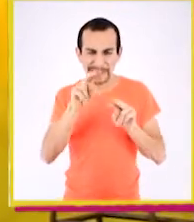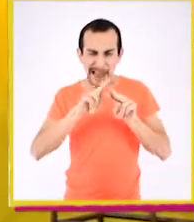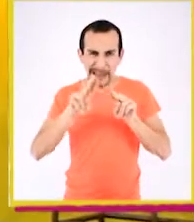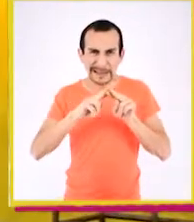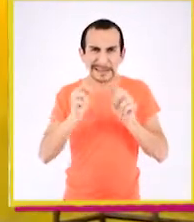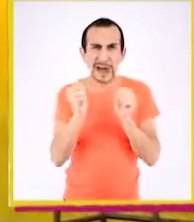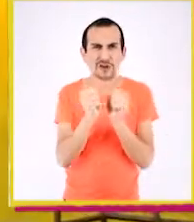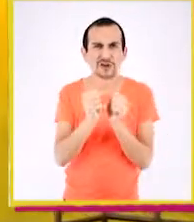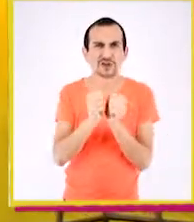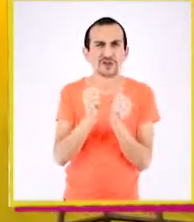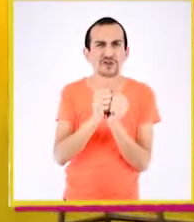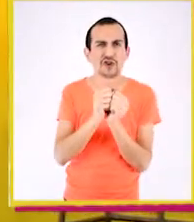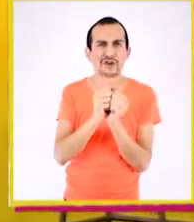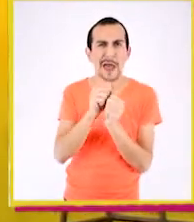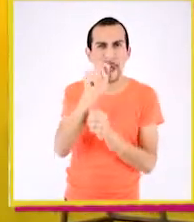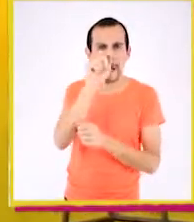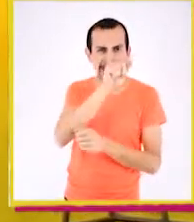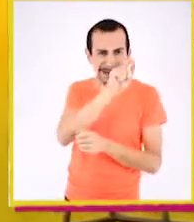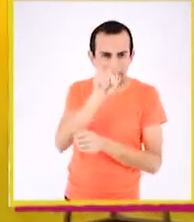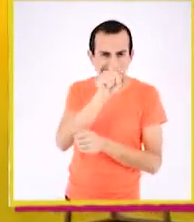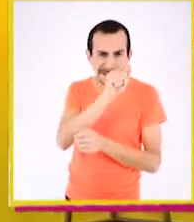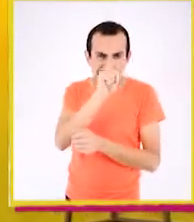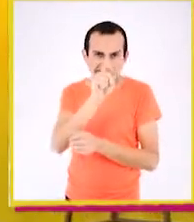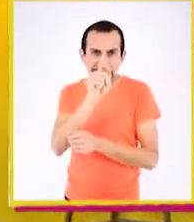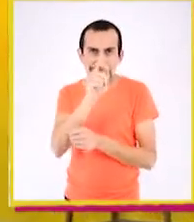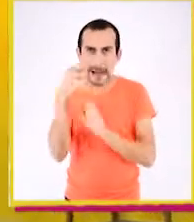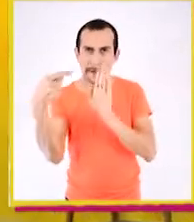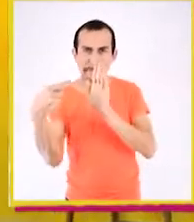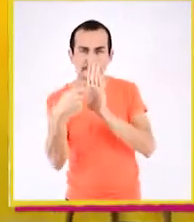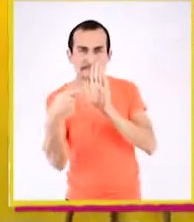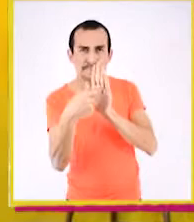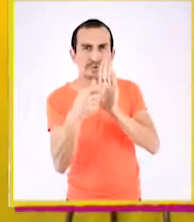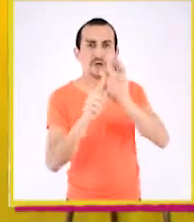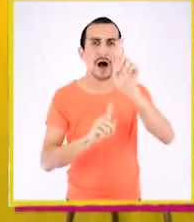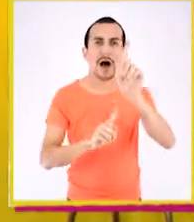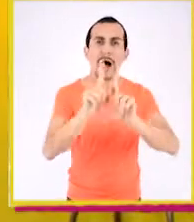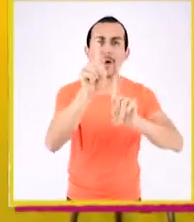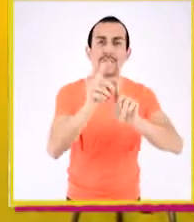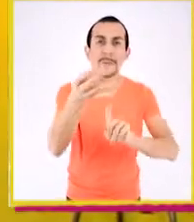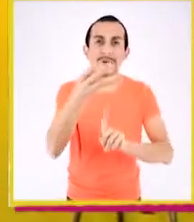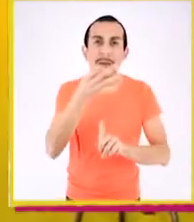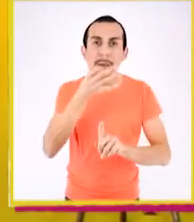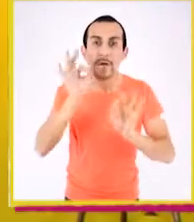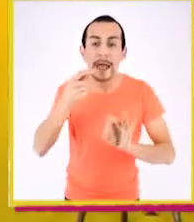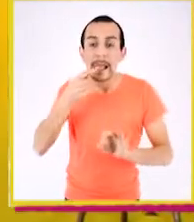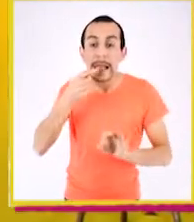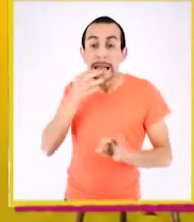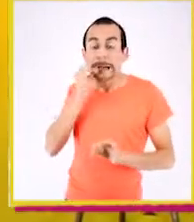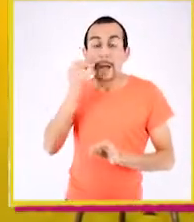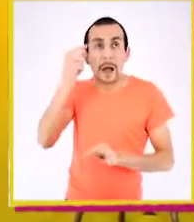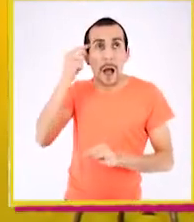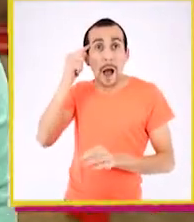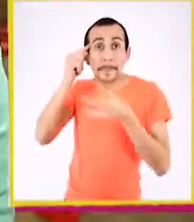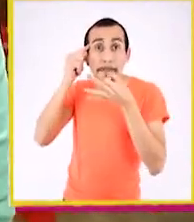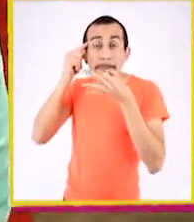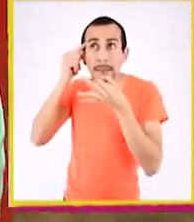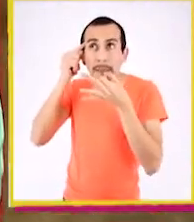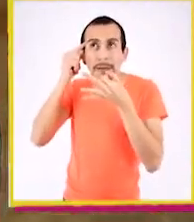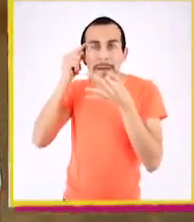Está hecha con rayas y puntos. Aquí alguien me dice que lo tiene en la punta de la lengua.